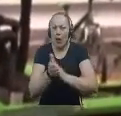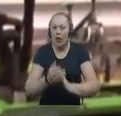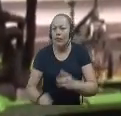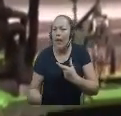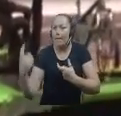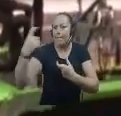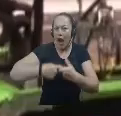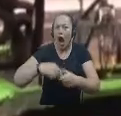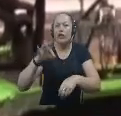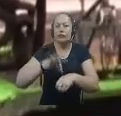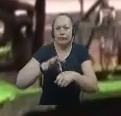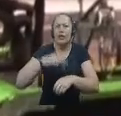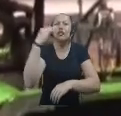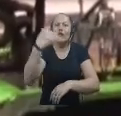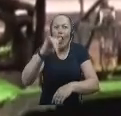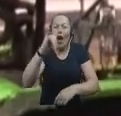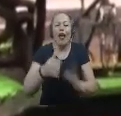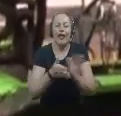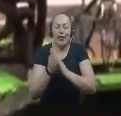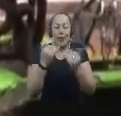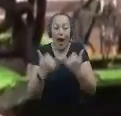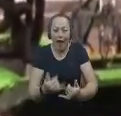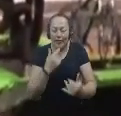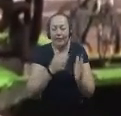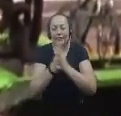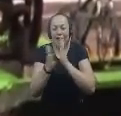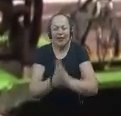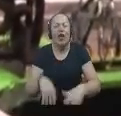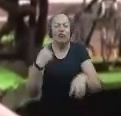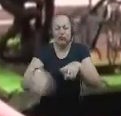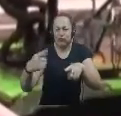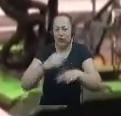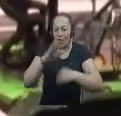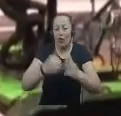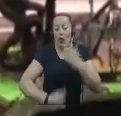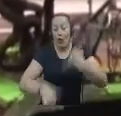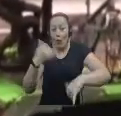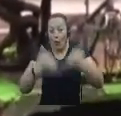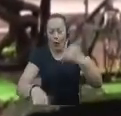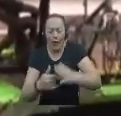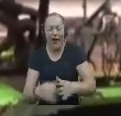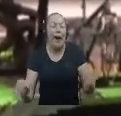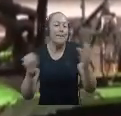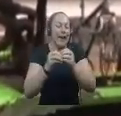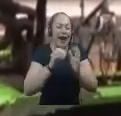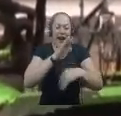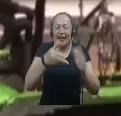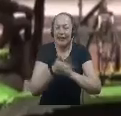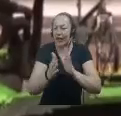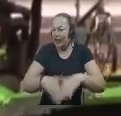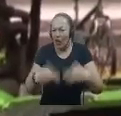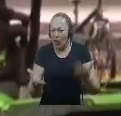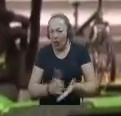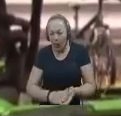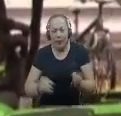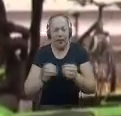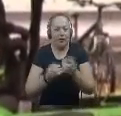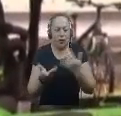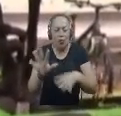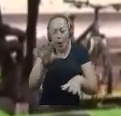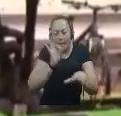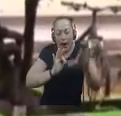de esa fundación En este momento tenemos varios jugadores en preselección